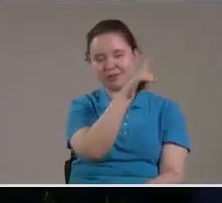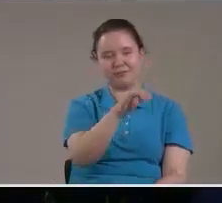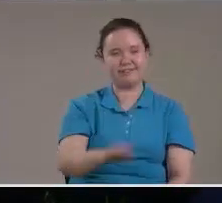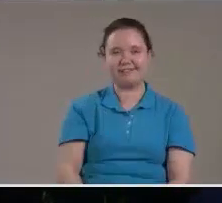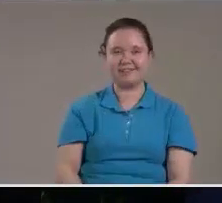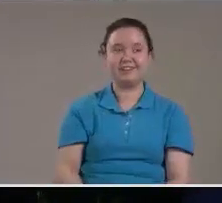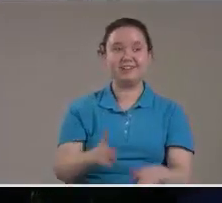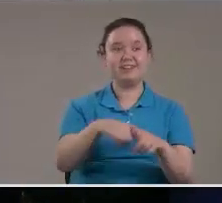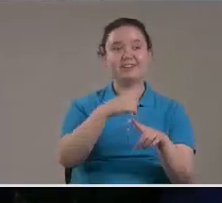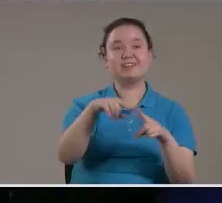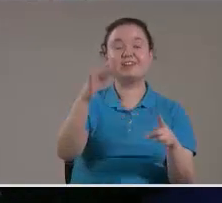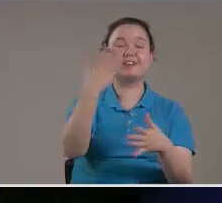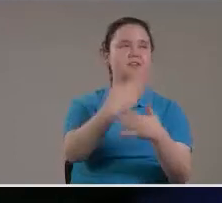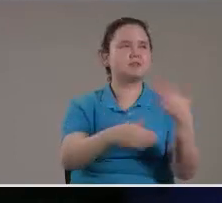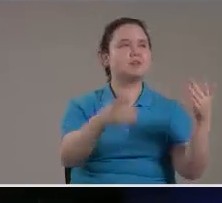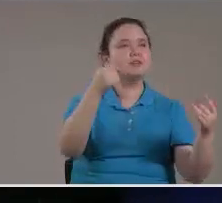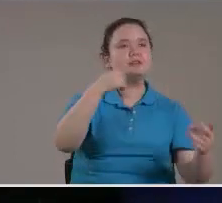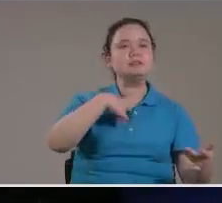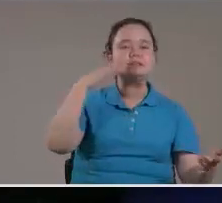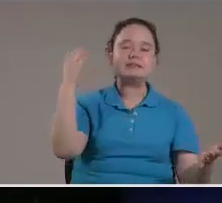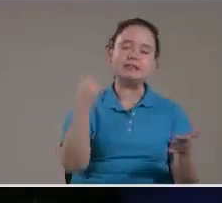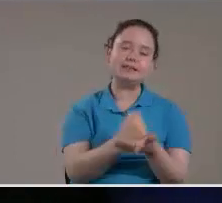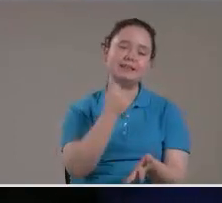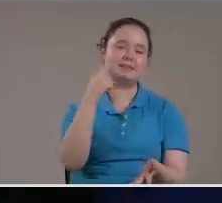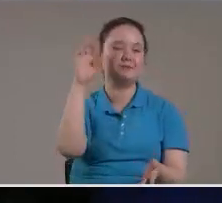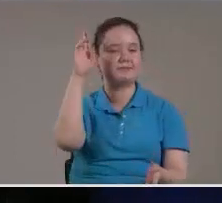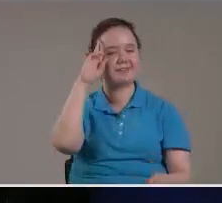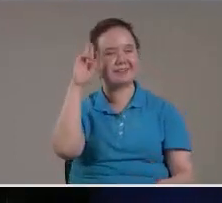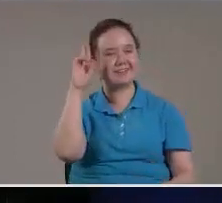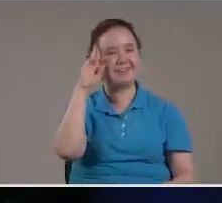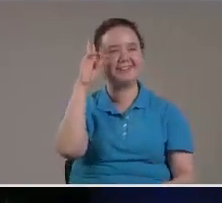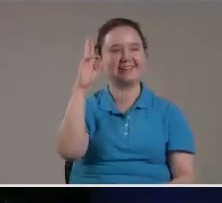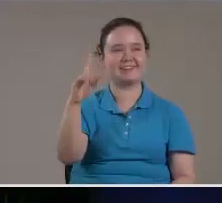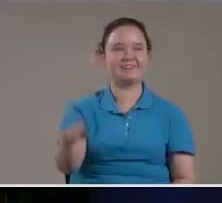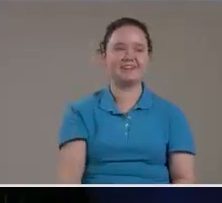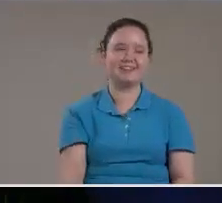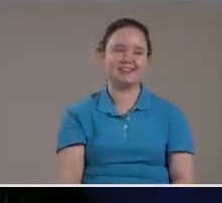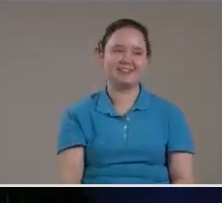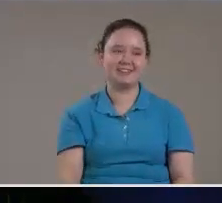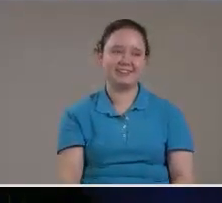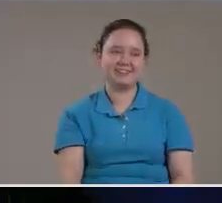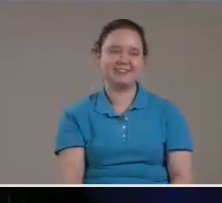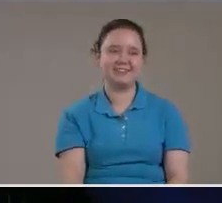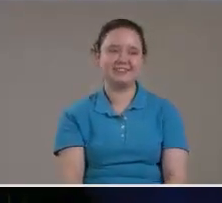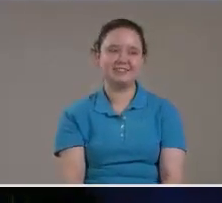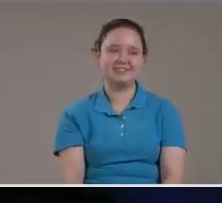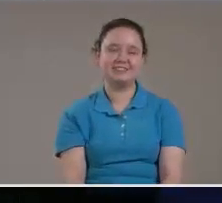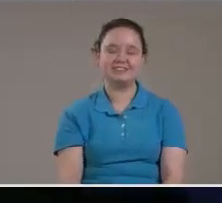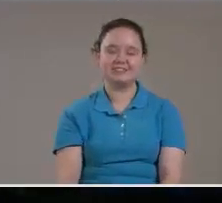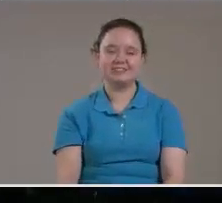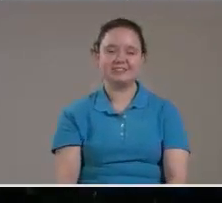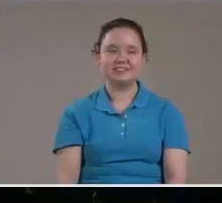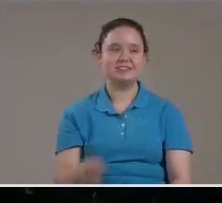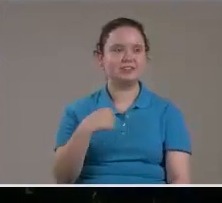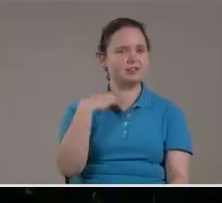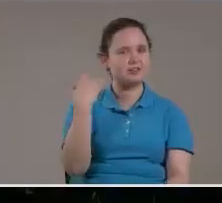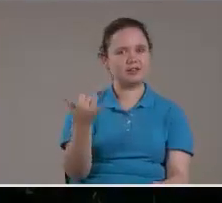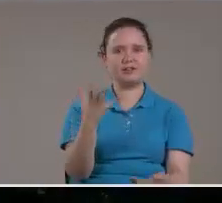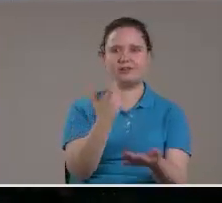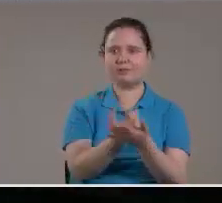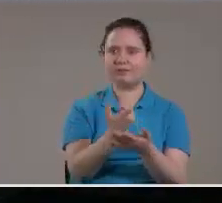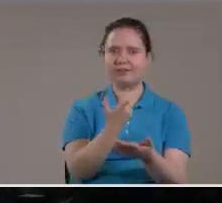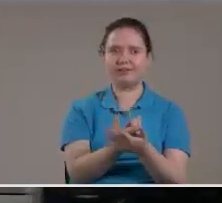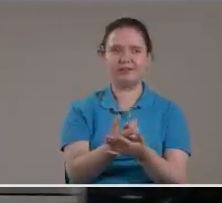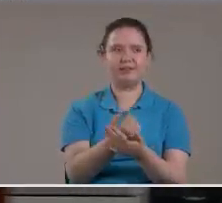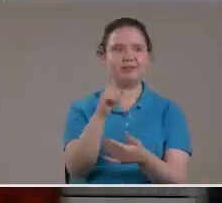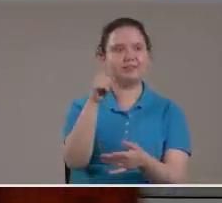Ya cuando usted Va como dos cuadras Dice Pero que bruto Si no me traje Si ya lo pagué ¿Qué